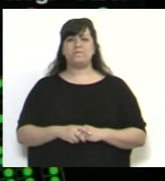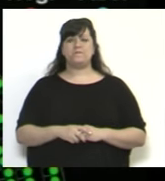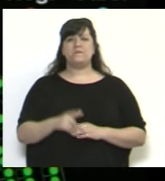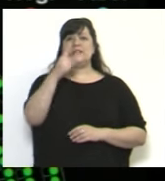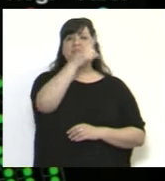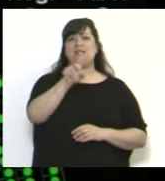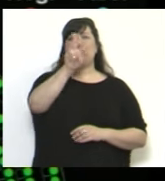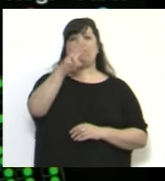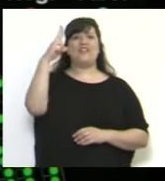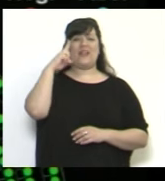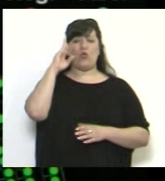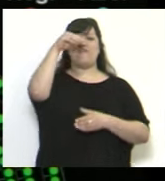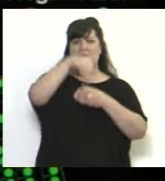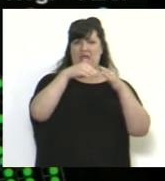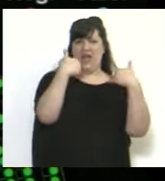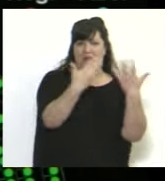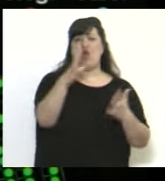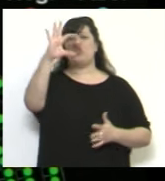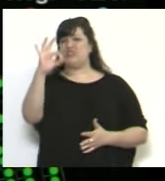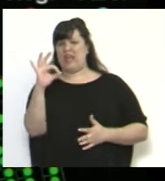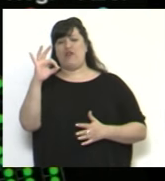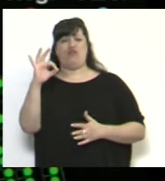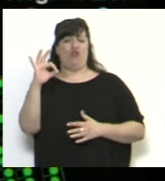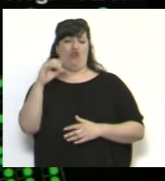129 votos afirmativos, 0 negativos.